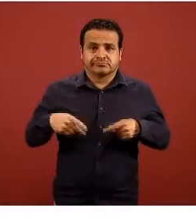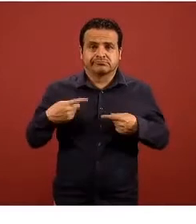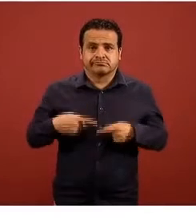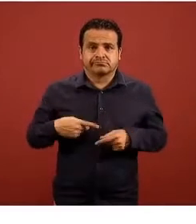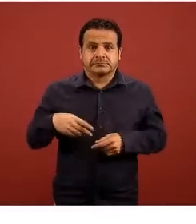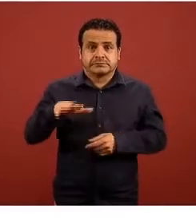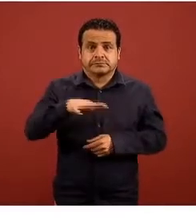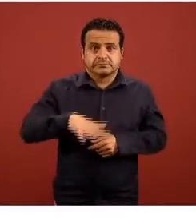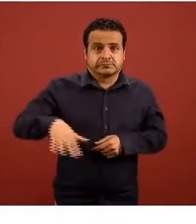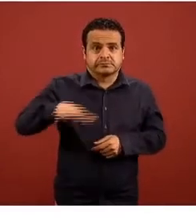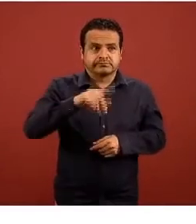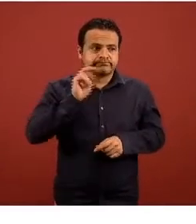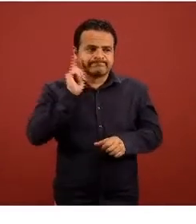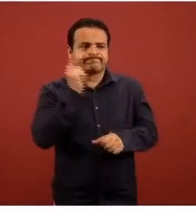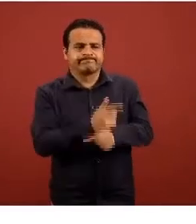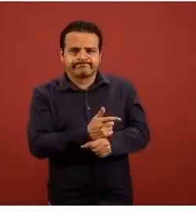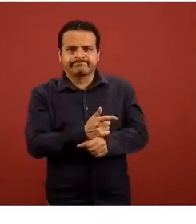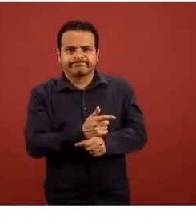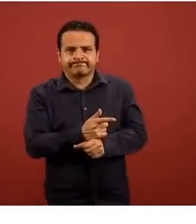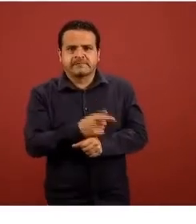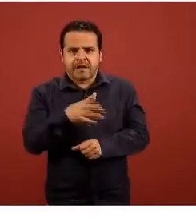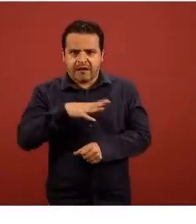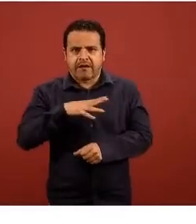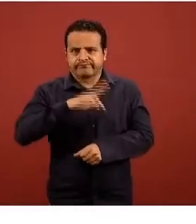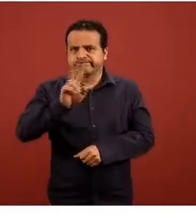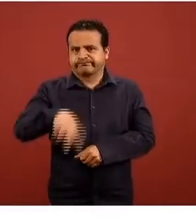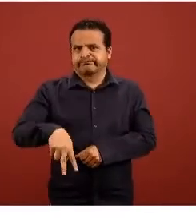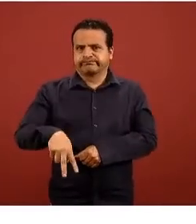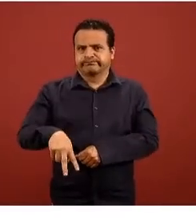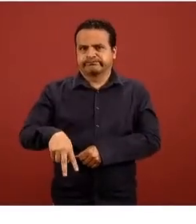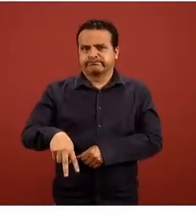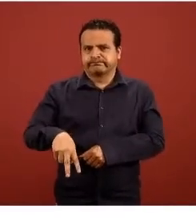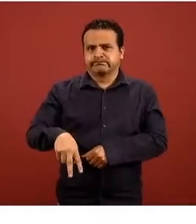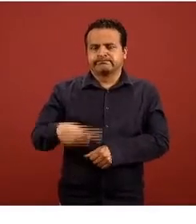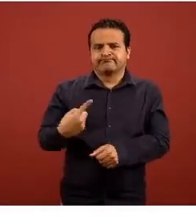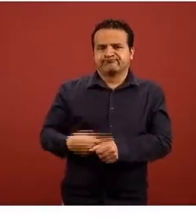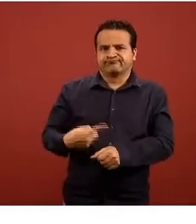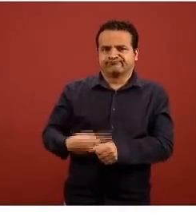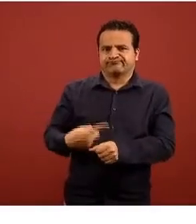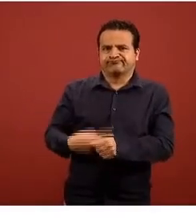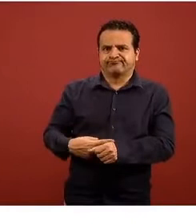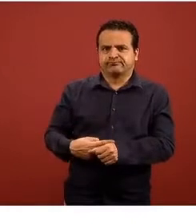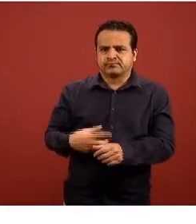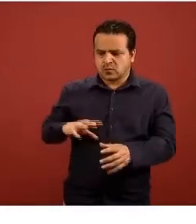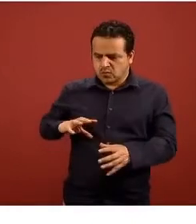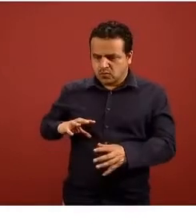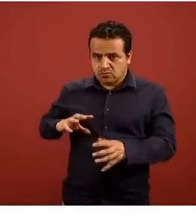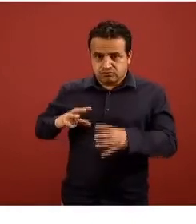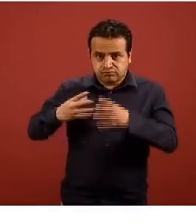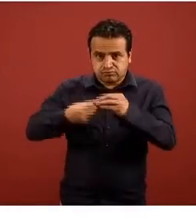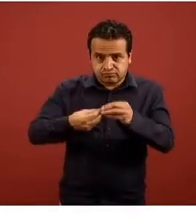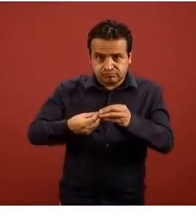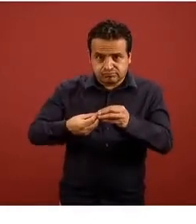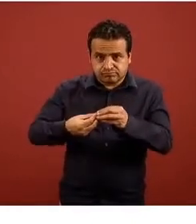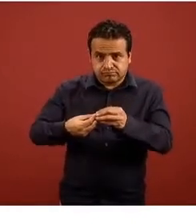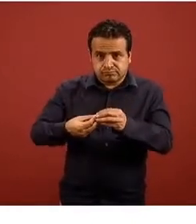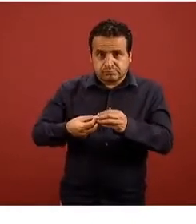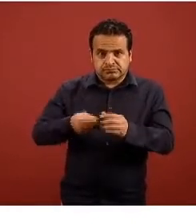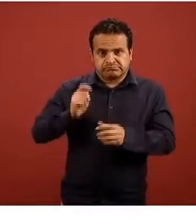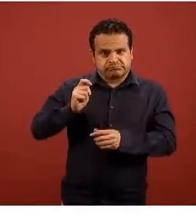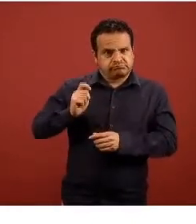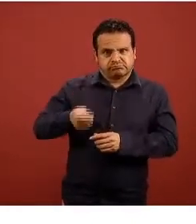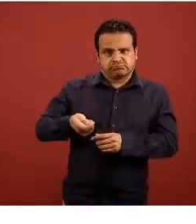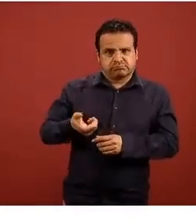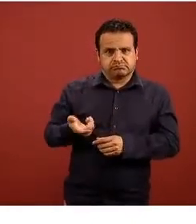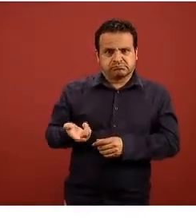confirmadas para la enfermedad esto es esto lógicamente es acumulado no es decir es el acumulado quiere decir que en el